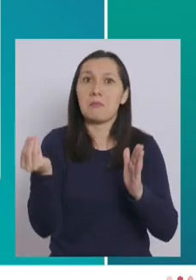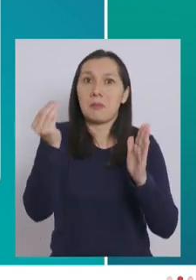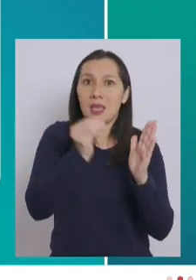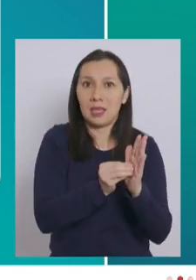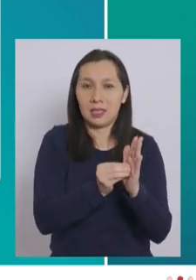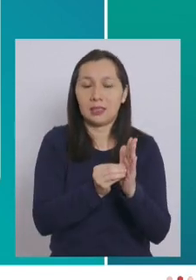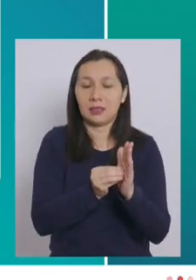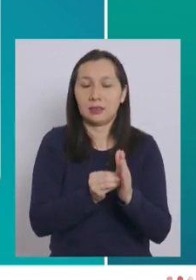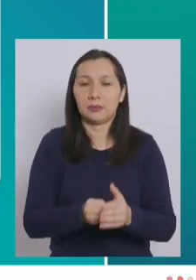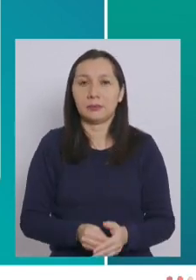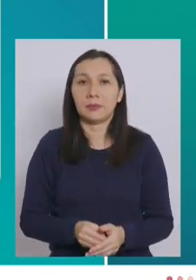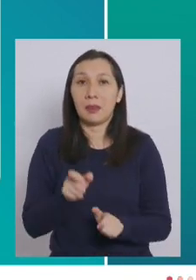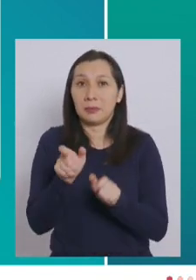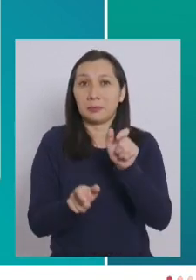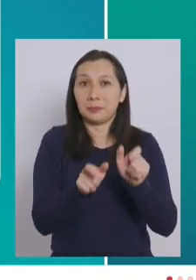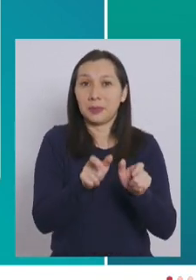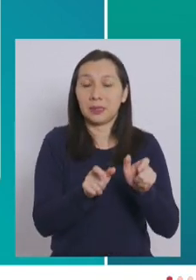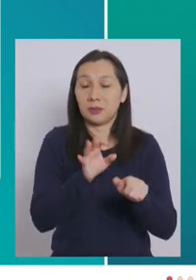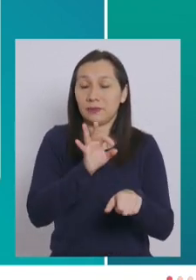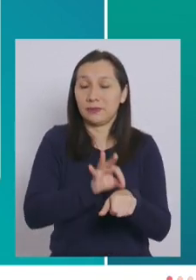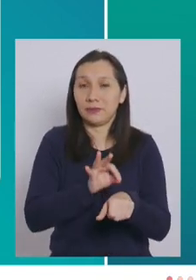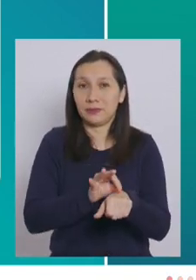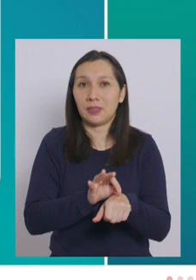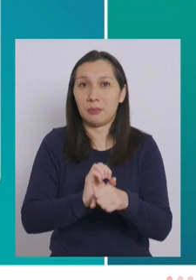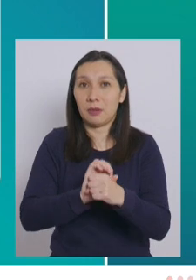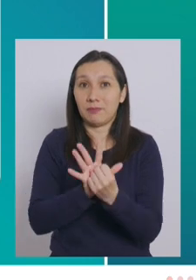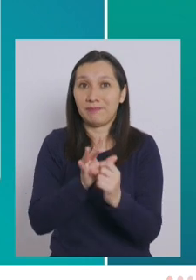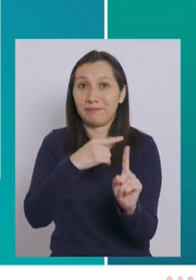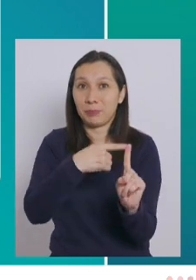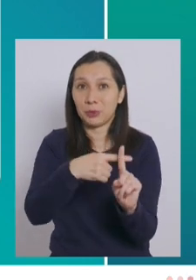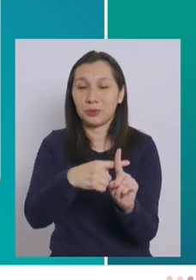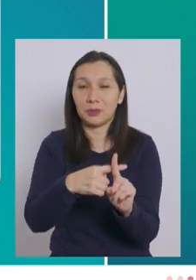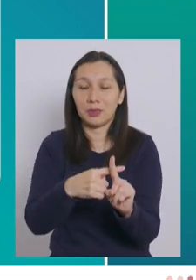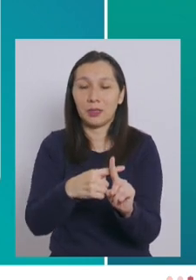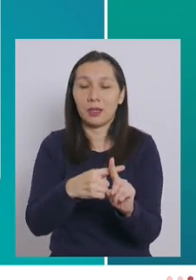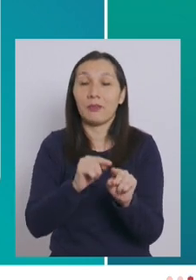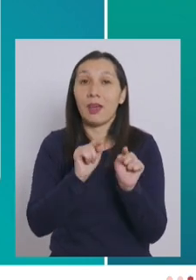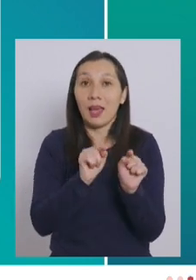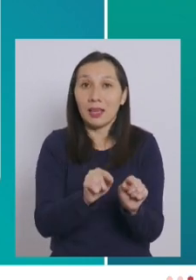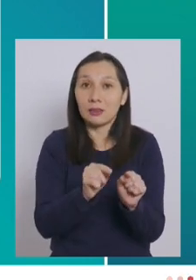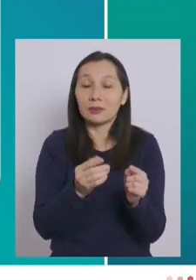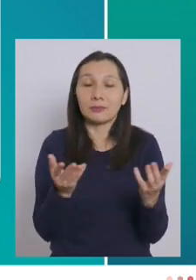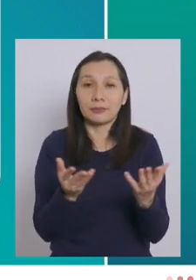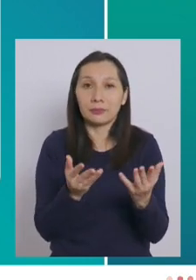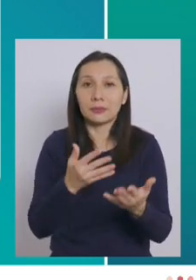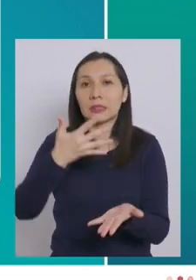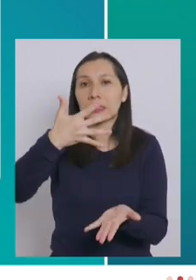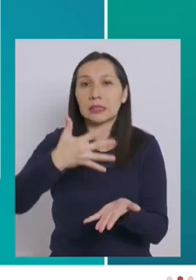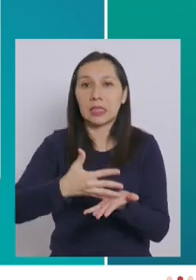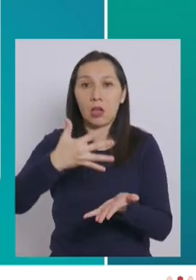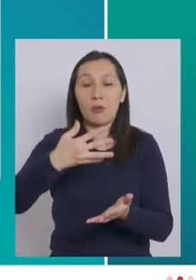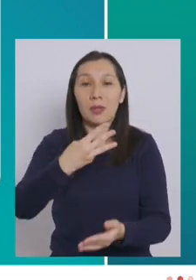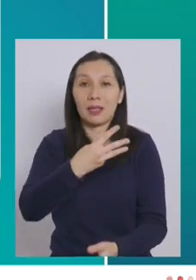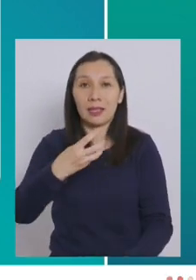de pacientes COVID positivos, de los cuales 5